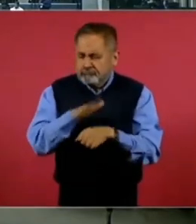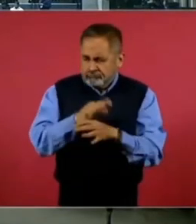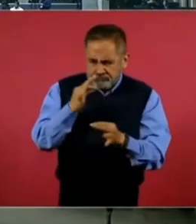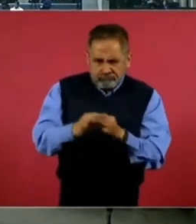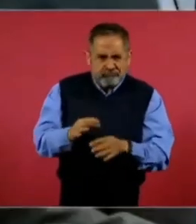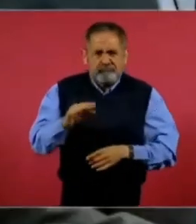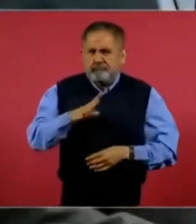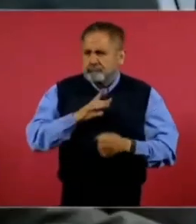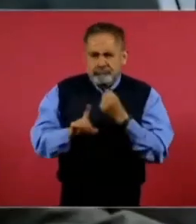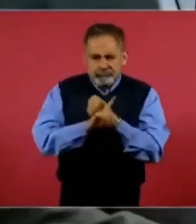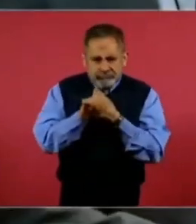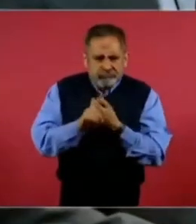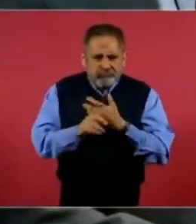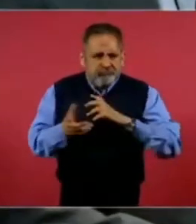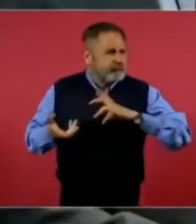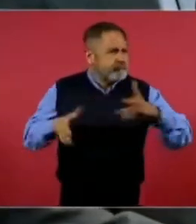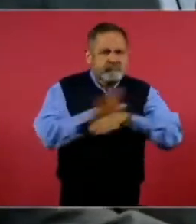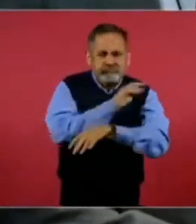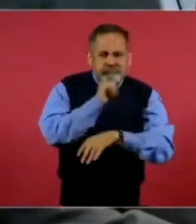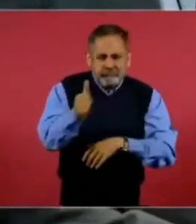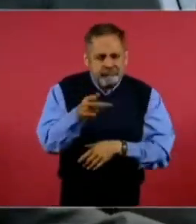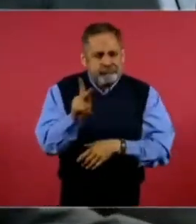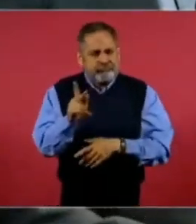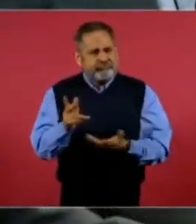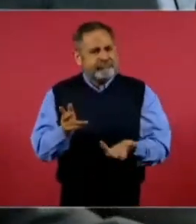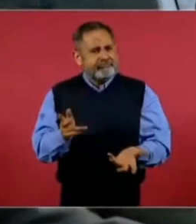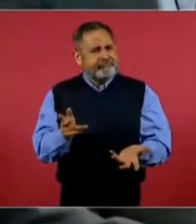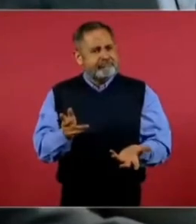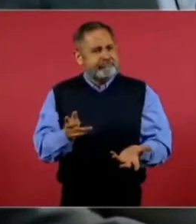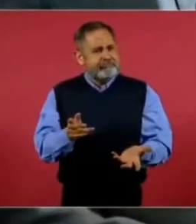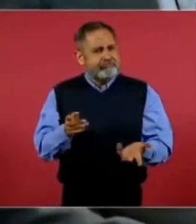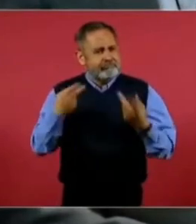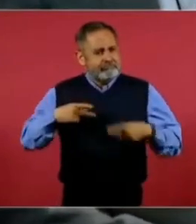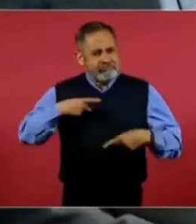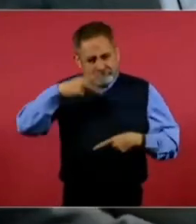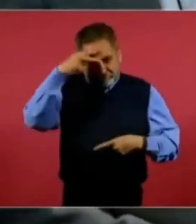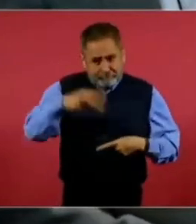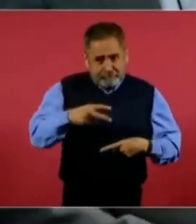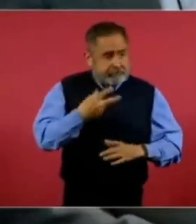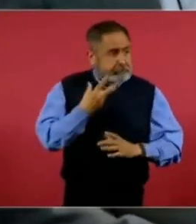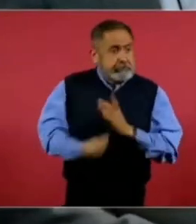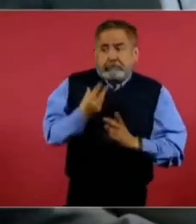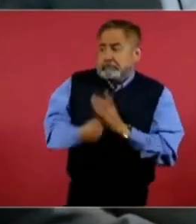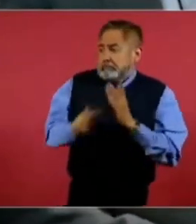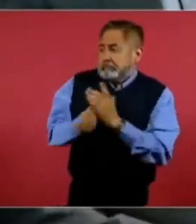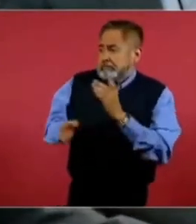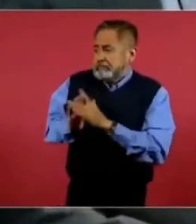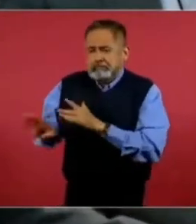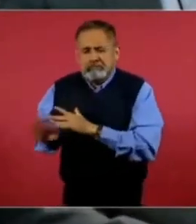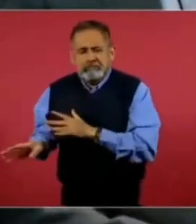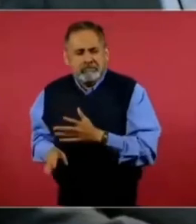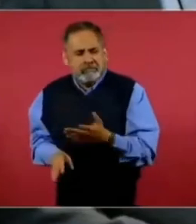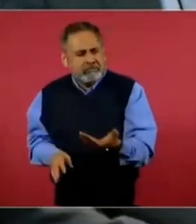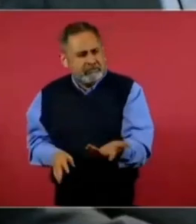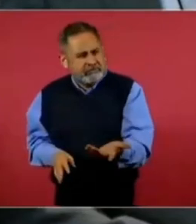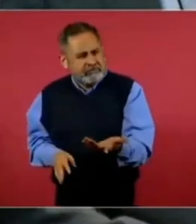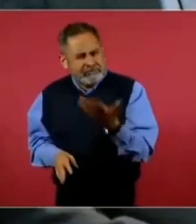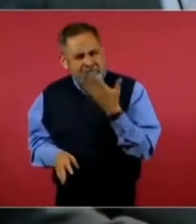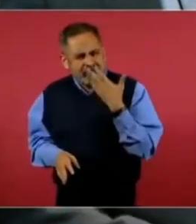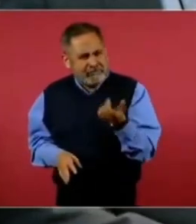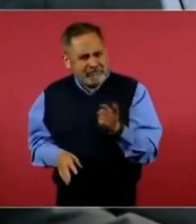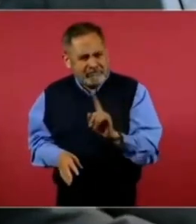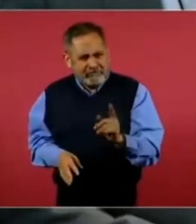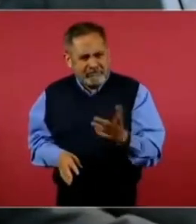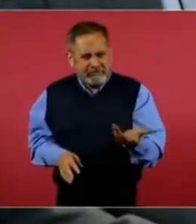busca cambios, pero el hecho de que migren mexicanos a otro país por la violencia, pues habla